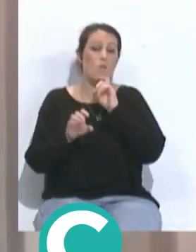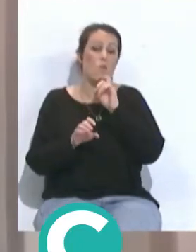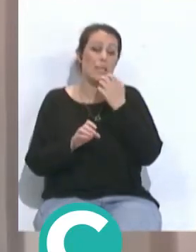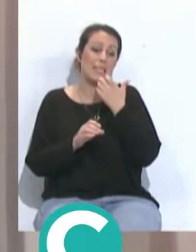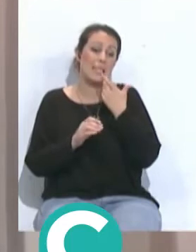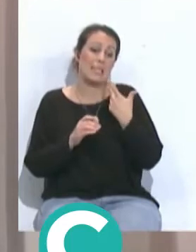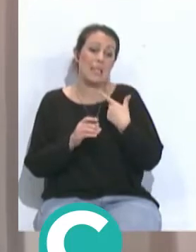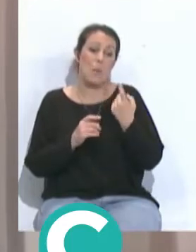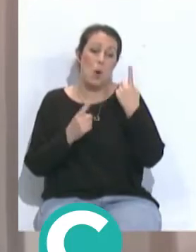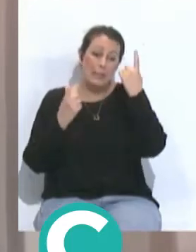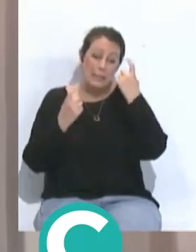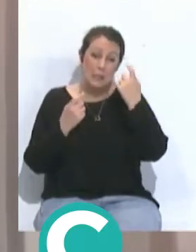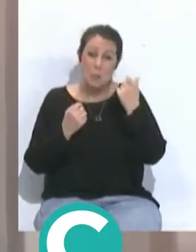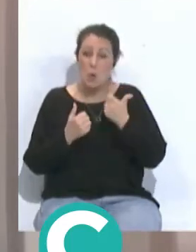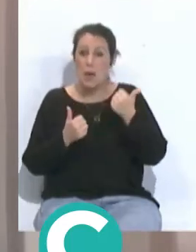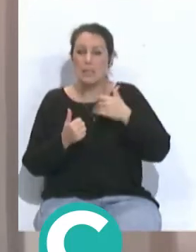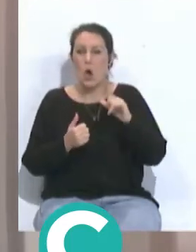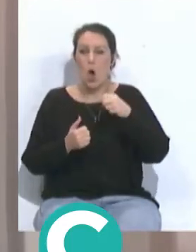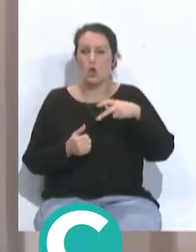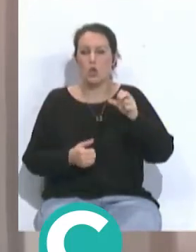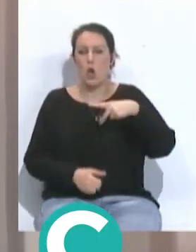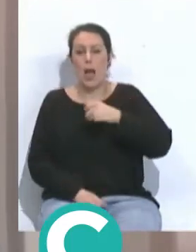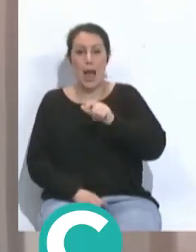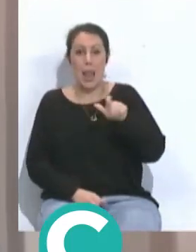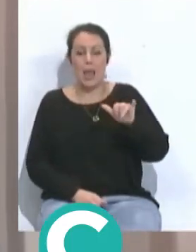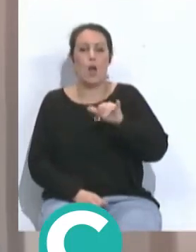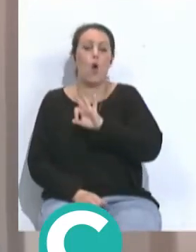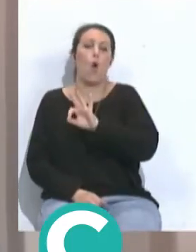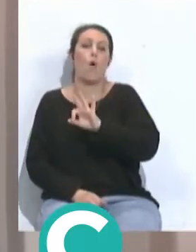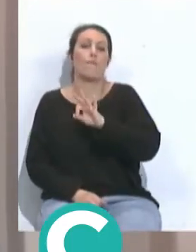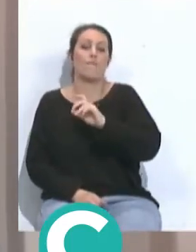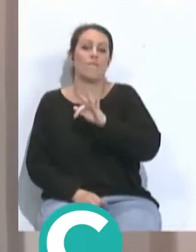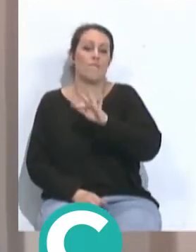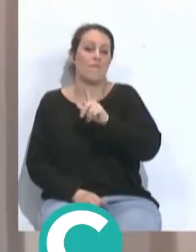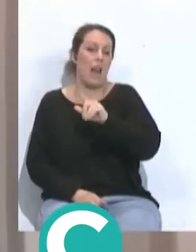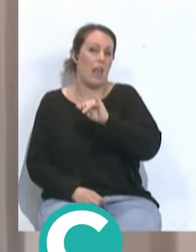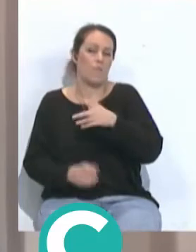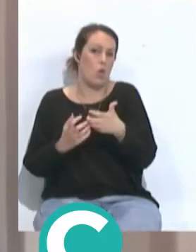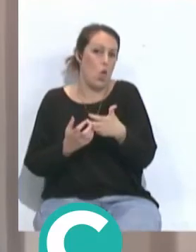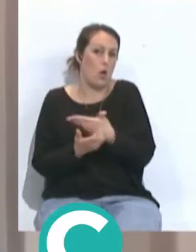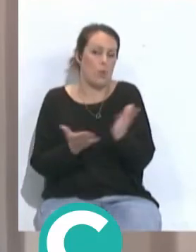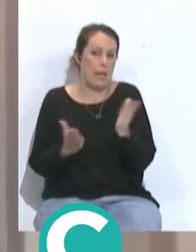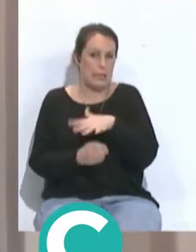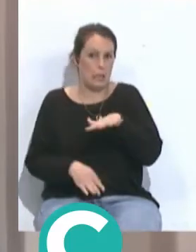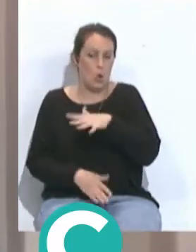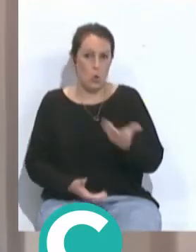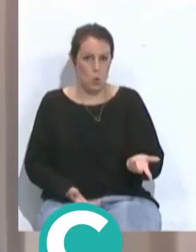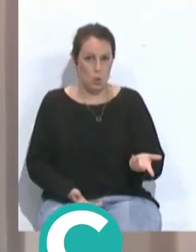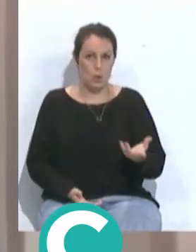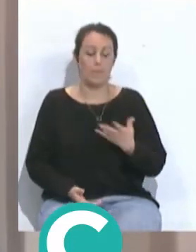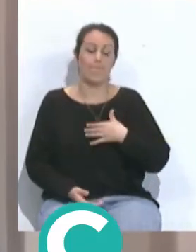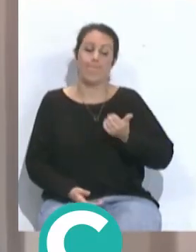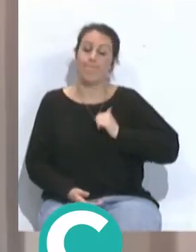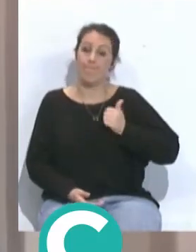un poquito más pues está Johnson está Alex o si hay que arreglar un poquito menos pues Fali puede funcionar en cualquier lado es decir que hay que